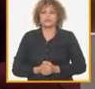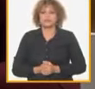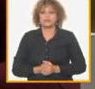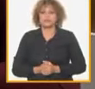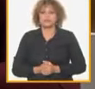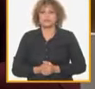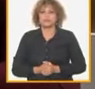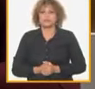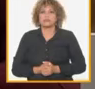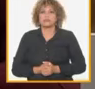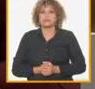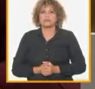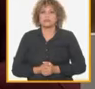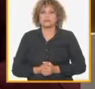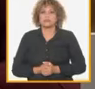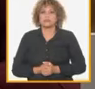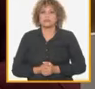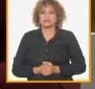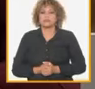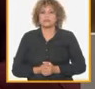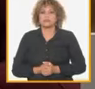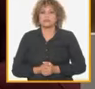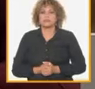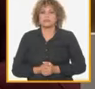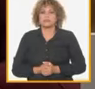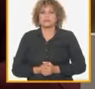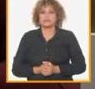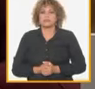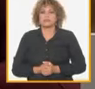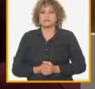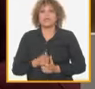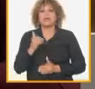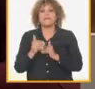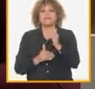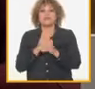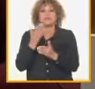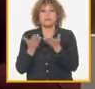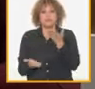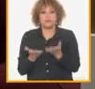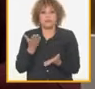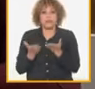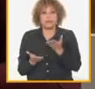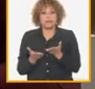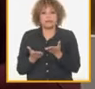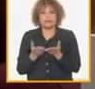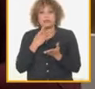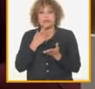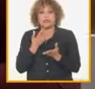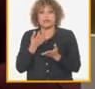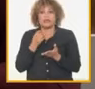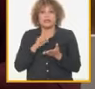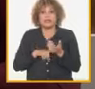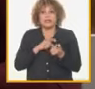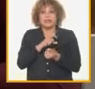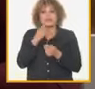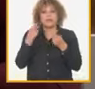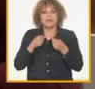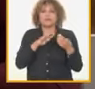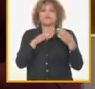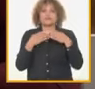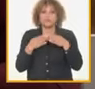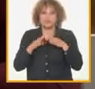y el proceso de balance en el que nos encontramos ha propiciado me refiero a las organizaciones de base a discutir estos asuntos